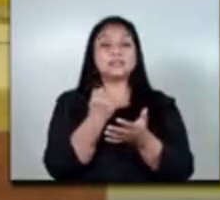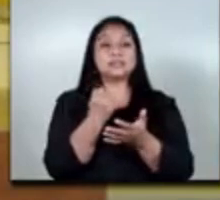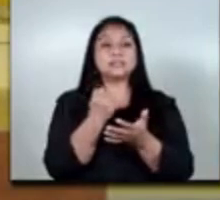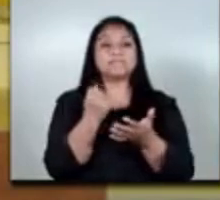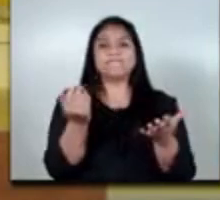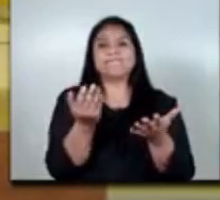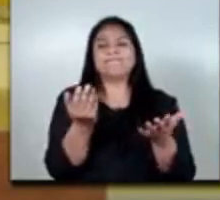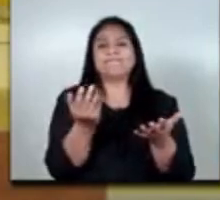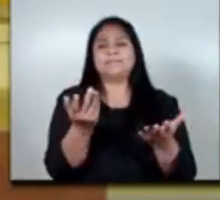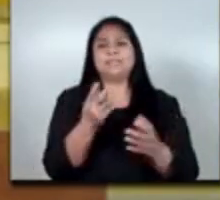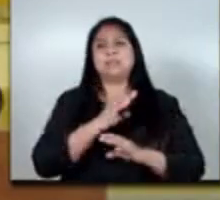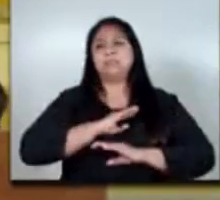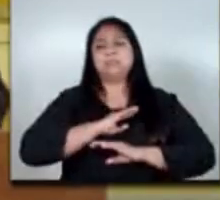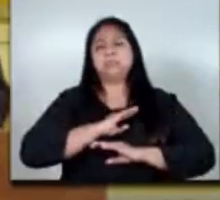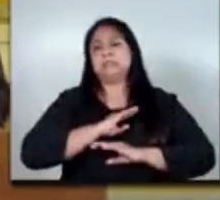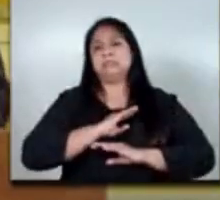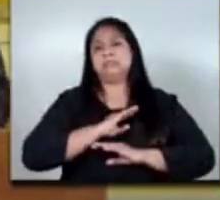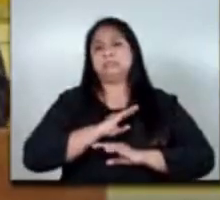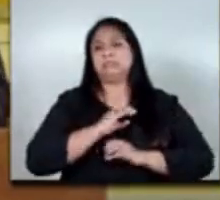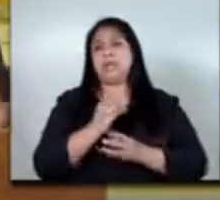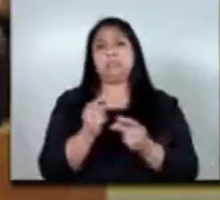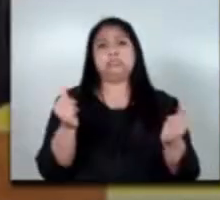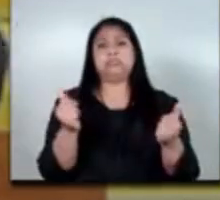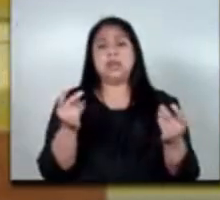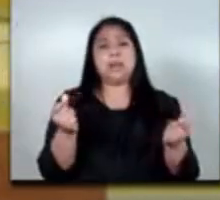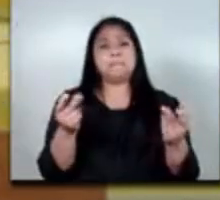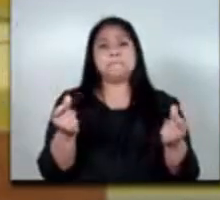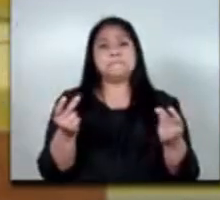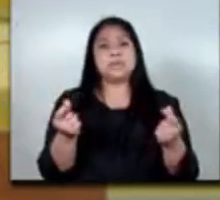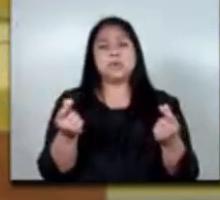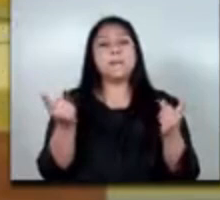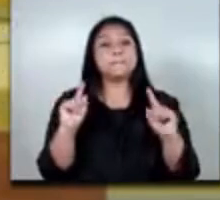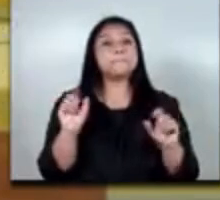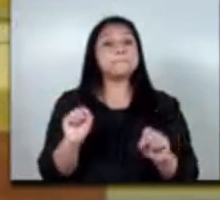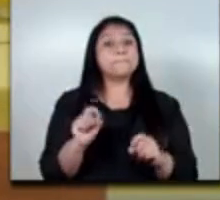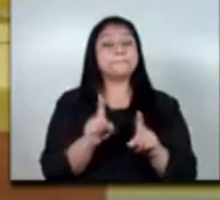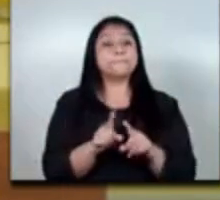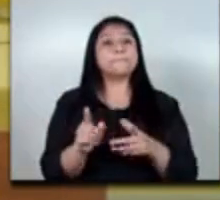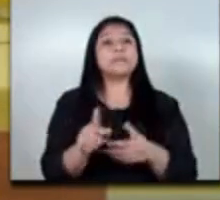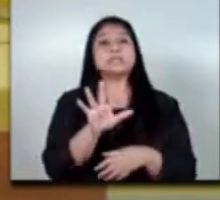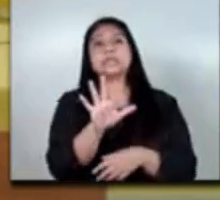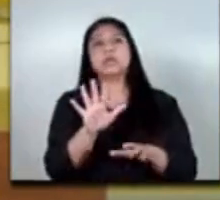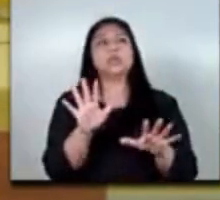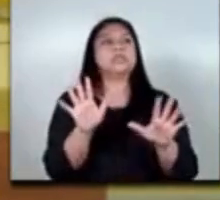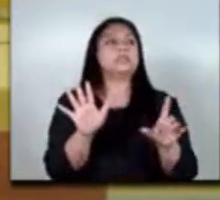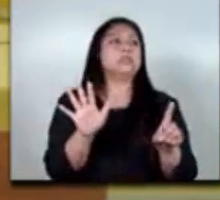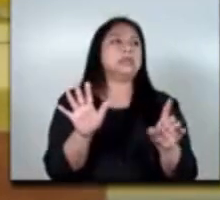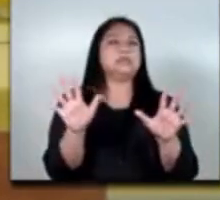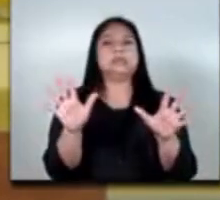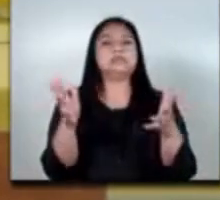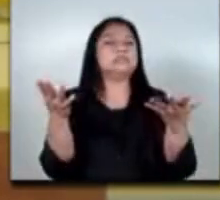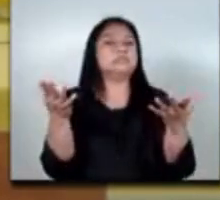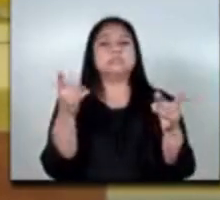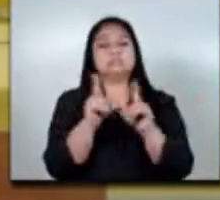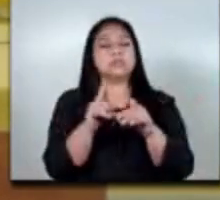parecen insuficientes pero eso lo podemos convertir en cinco en seis en diez en la medida en la que